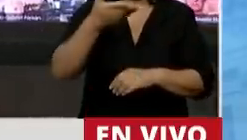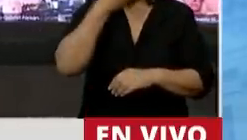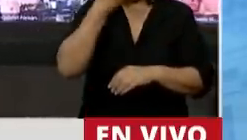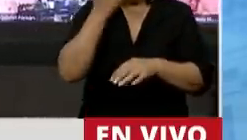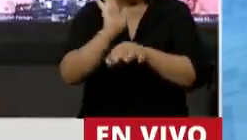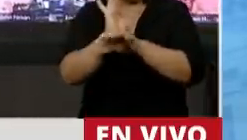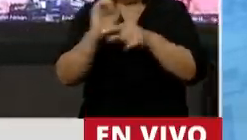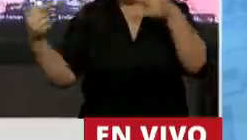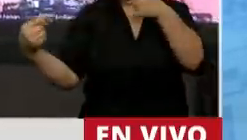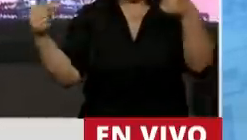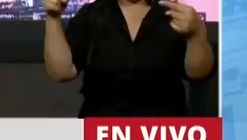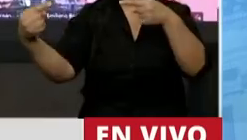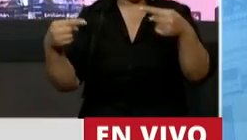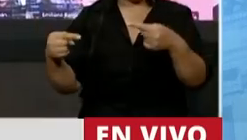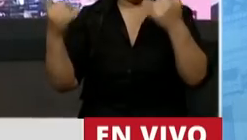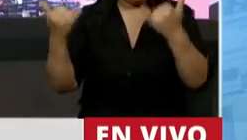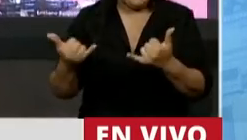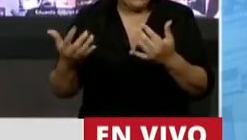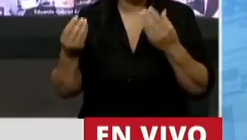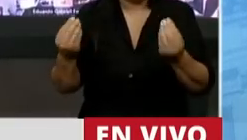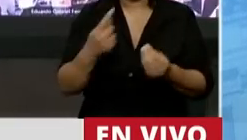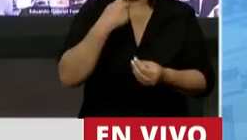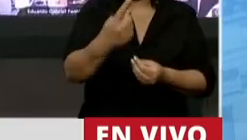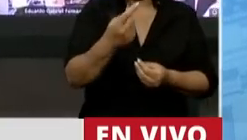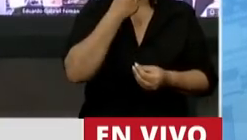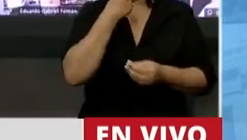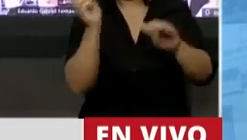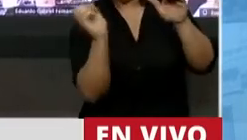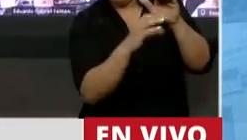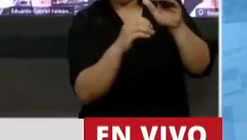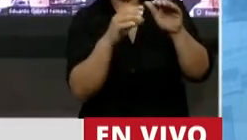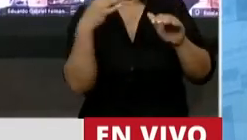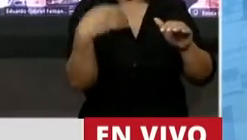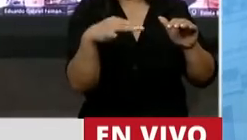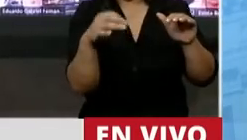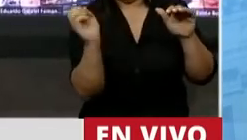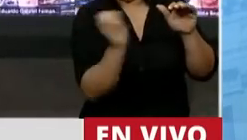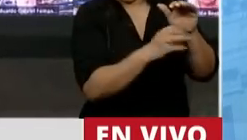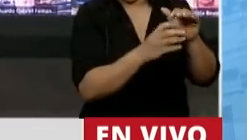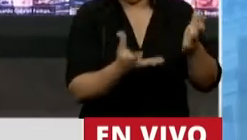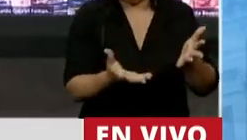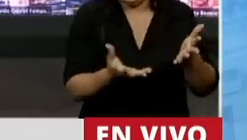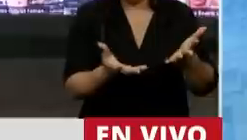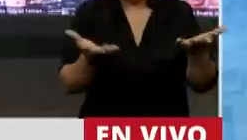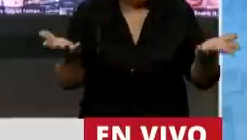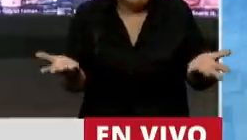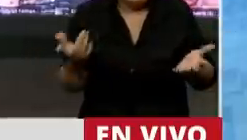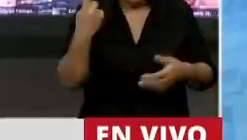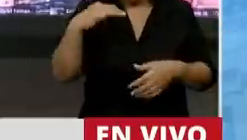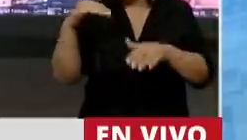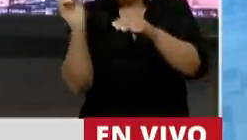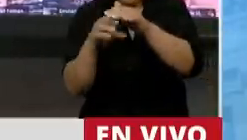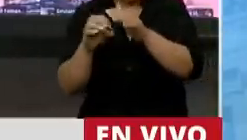contradictoriamente? ¿Por qué usamos la expresión ahorro obligatorio? El único ahorro